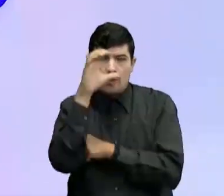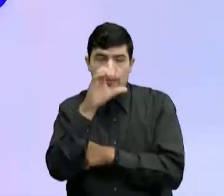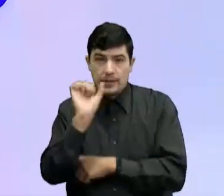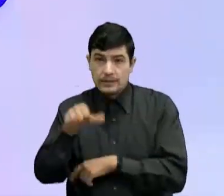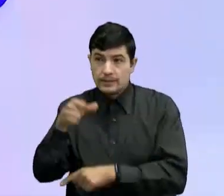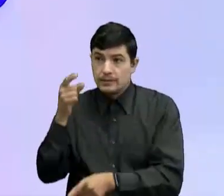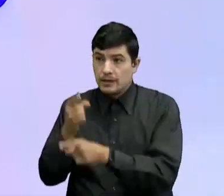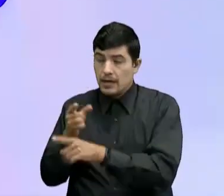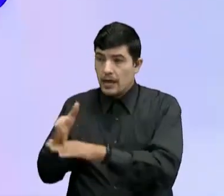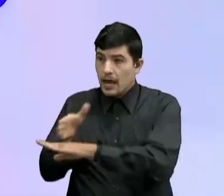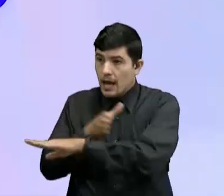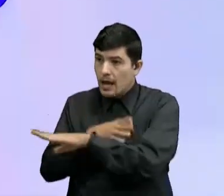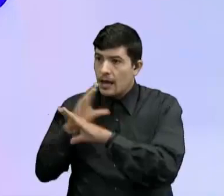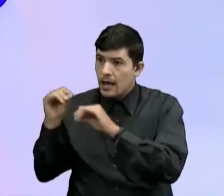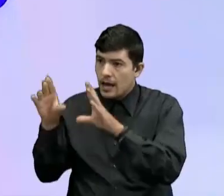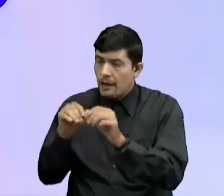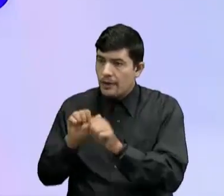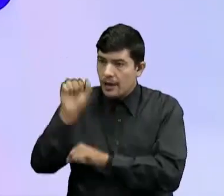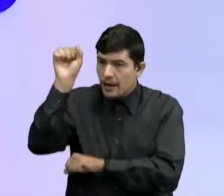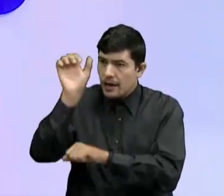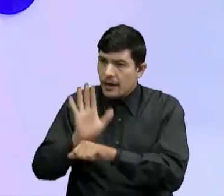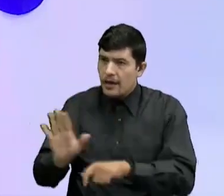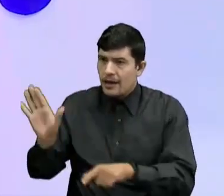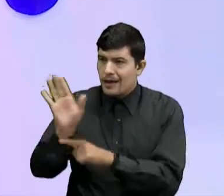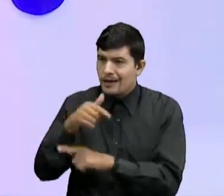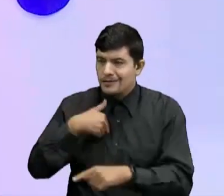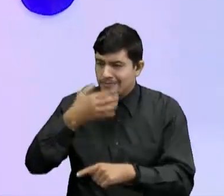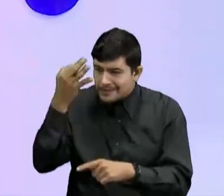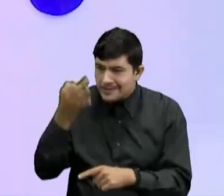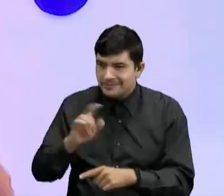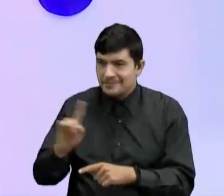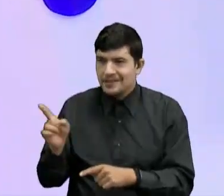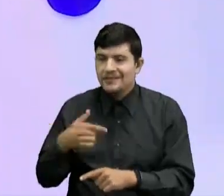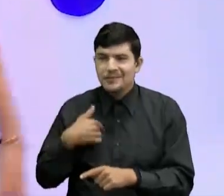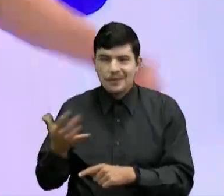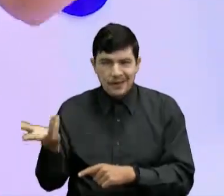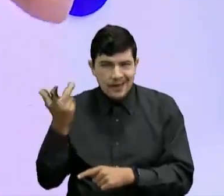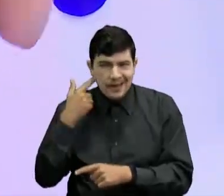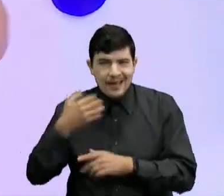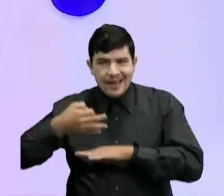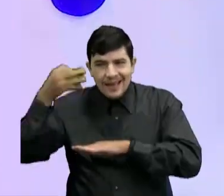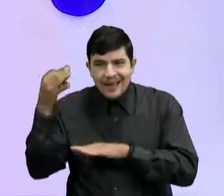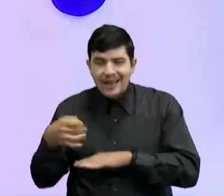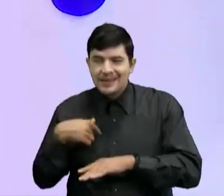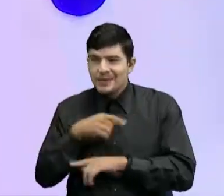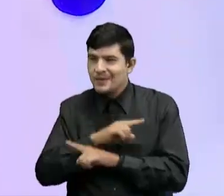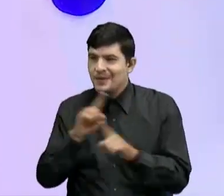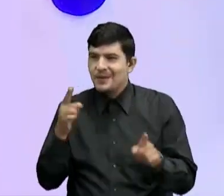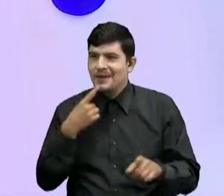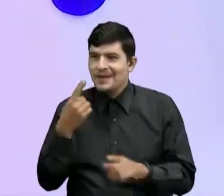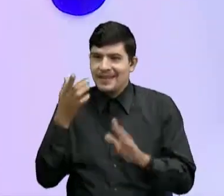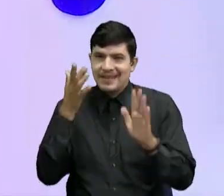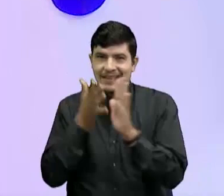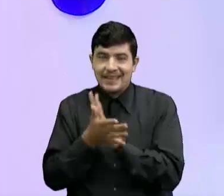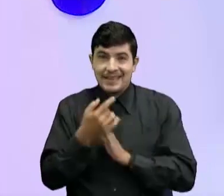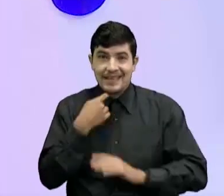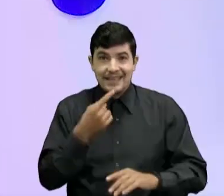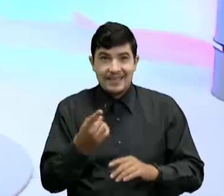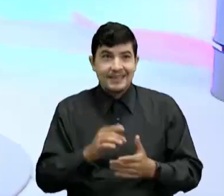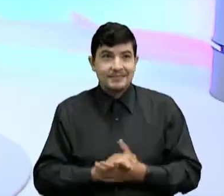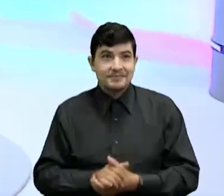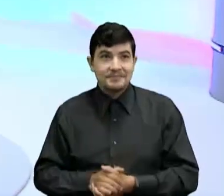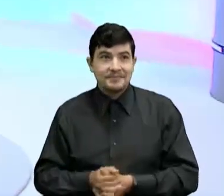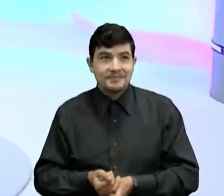mapas Profe Y yo tenía un dato pero pues no estaba segura Por eso hasta que no confirmé no lo dimos Y es que para elaborar